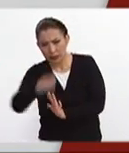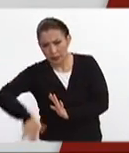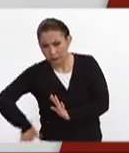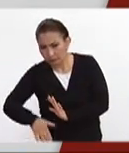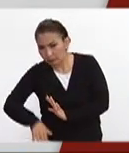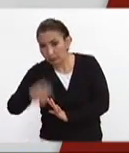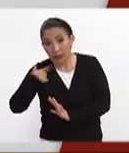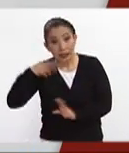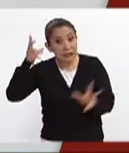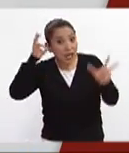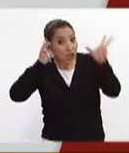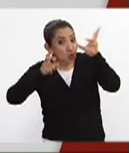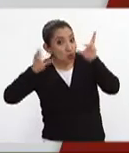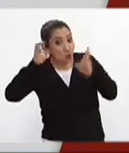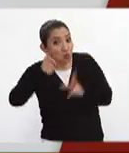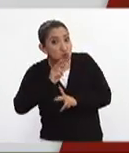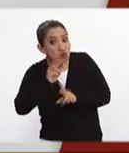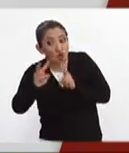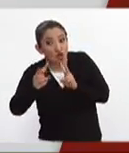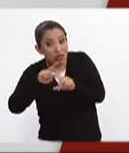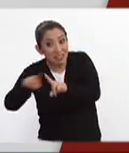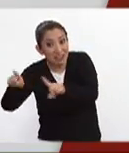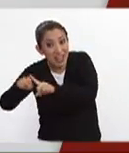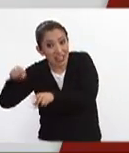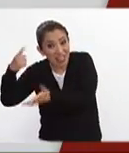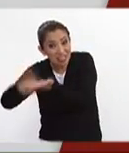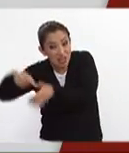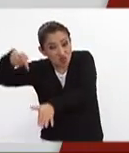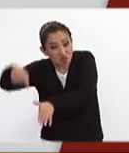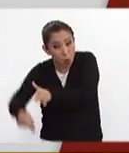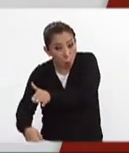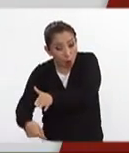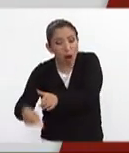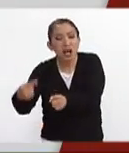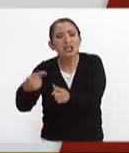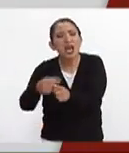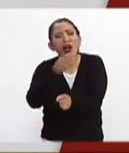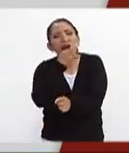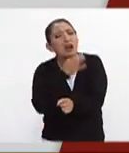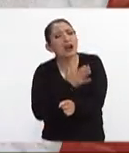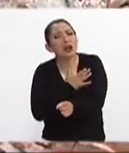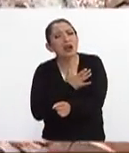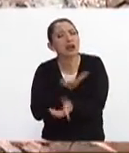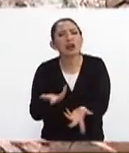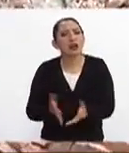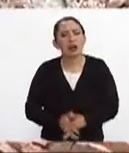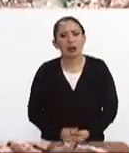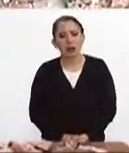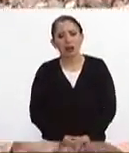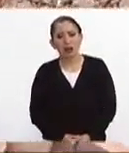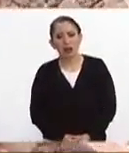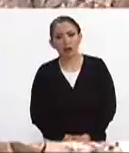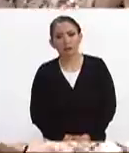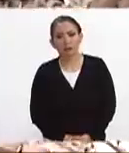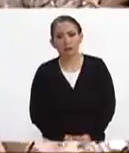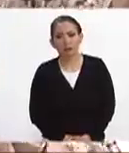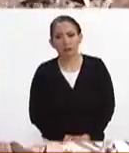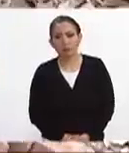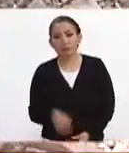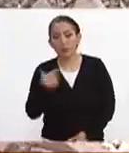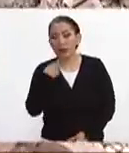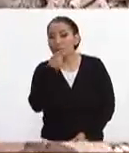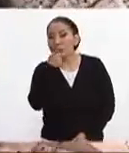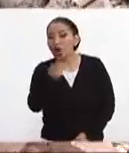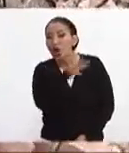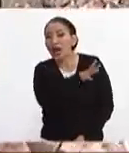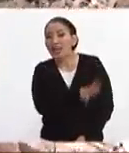se escuchan voces ahí entre los escombros y quien te lo dijo ya aquí quien nos lo